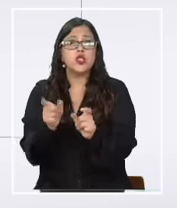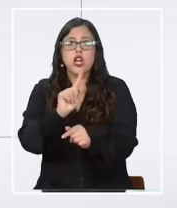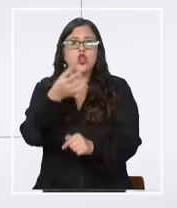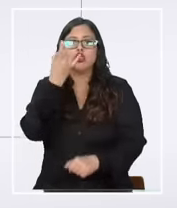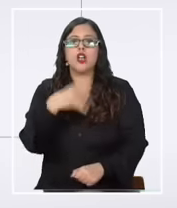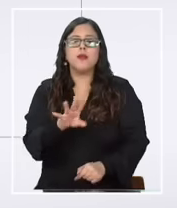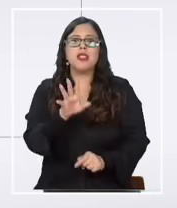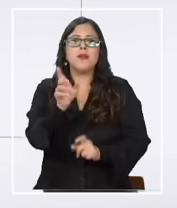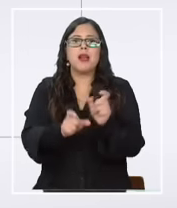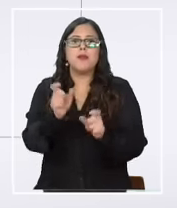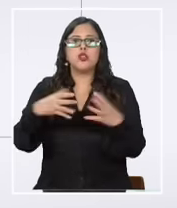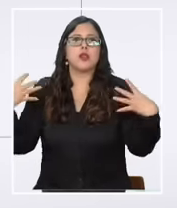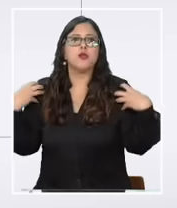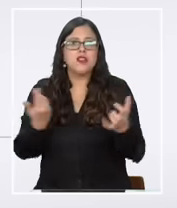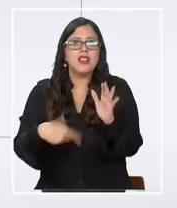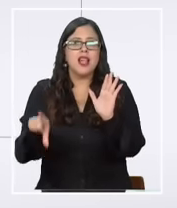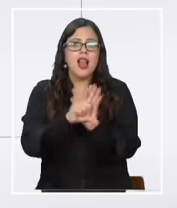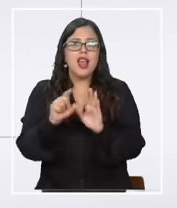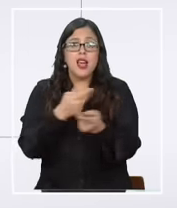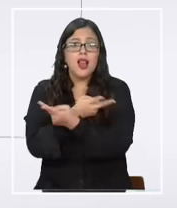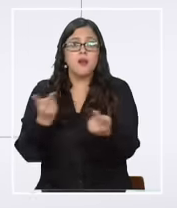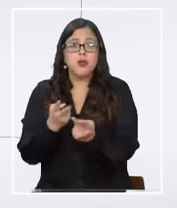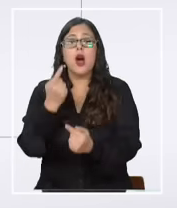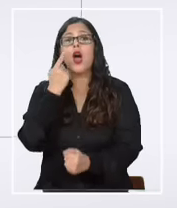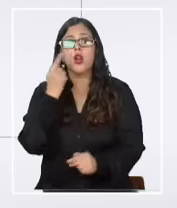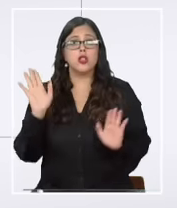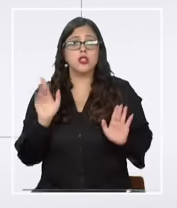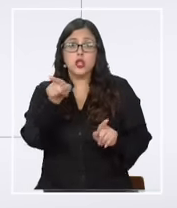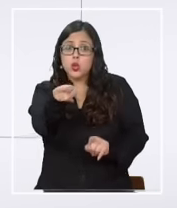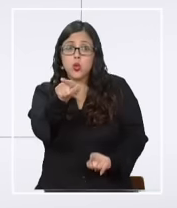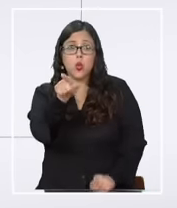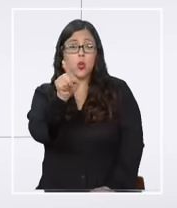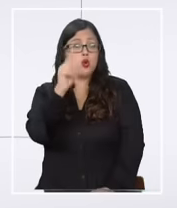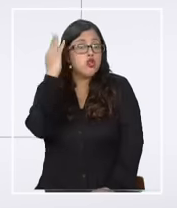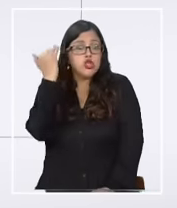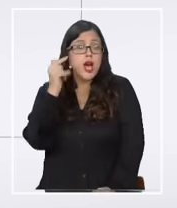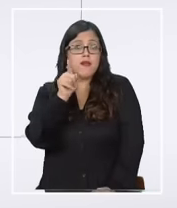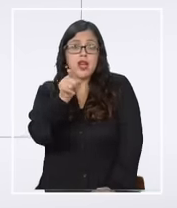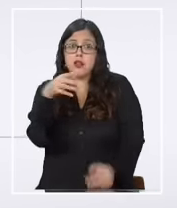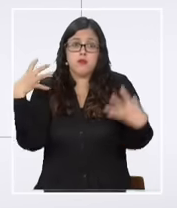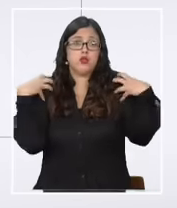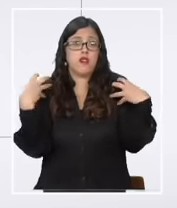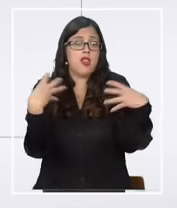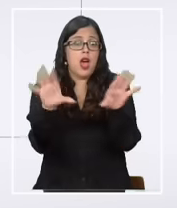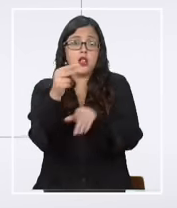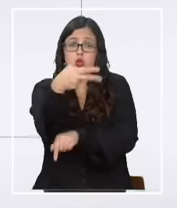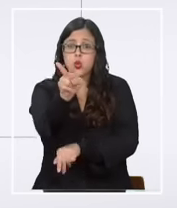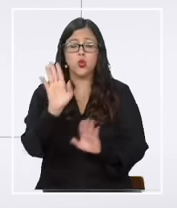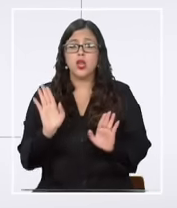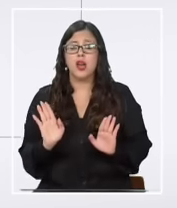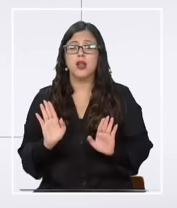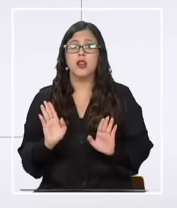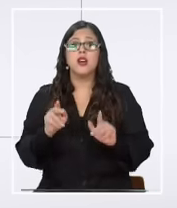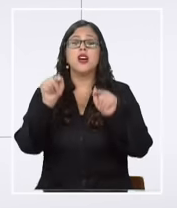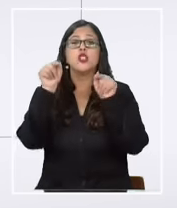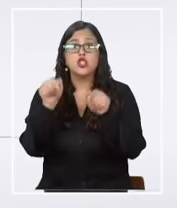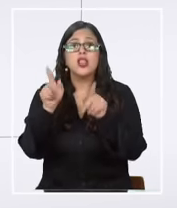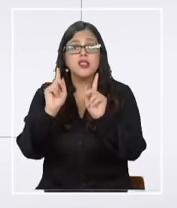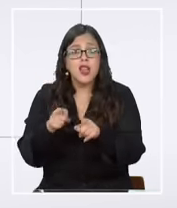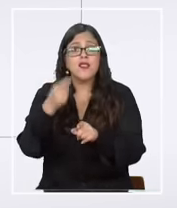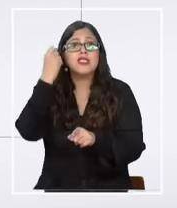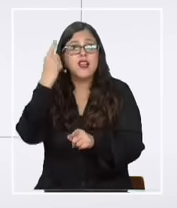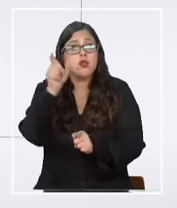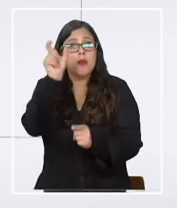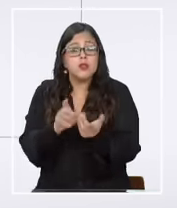para los que hacen las leyes la ley publicada es ley conocida si usted la desconoce es su responsabilidad y un parlamentario que como tú bien dices hace las leyes debe saber que